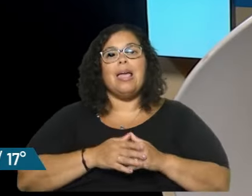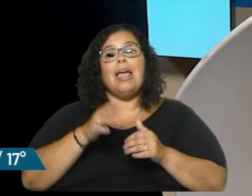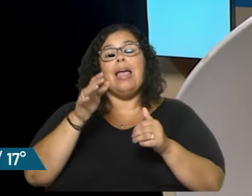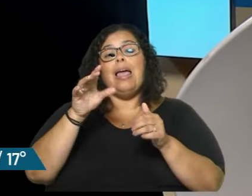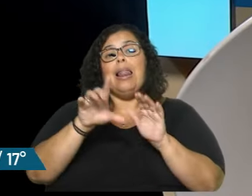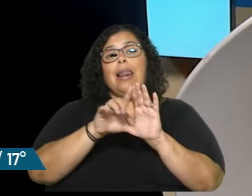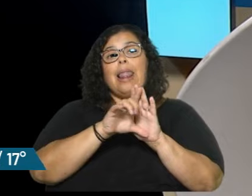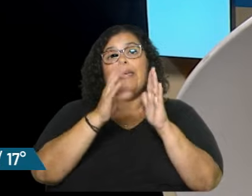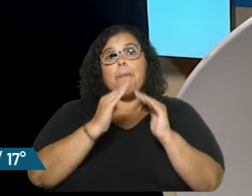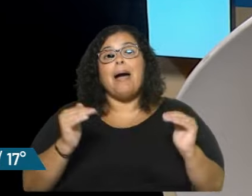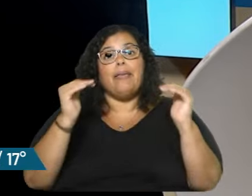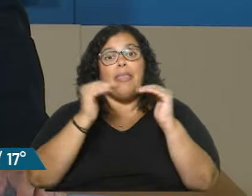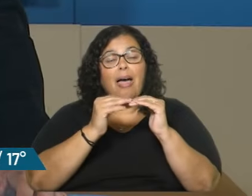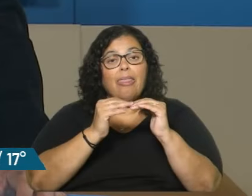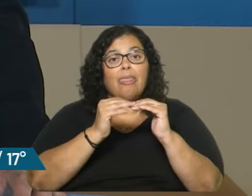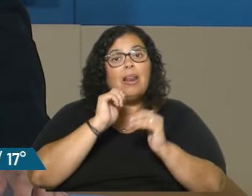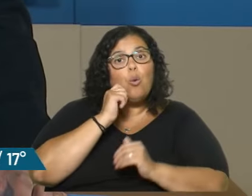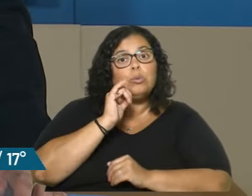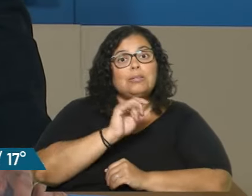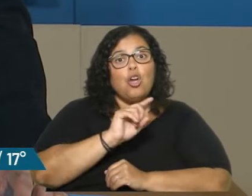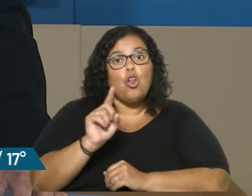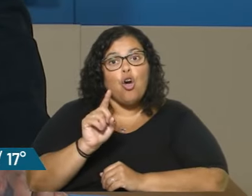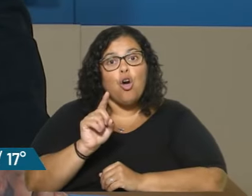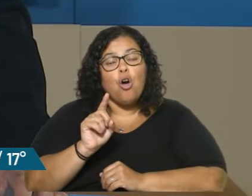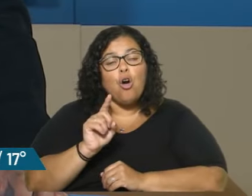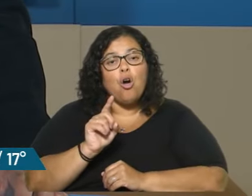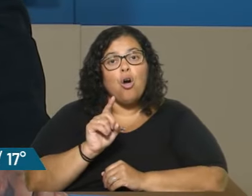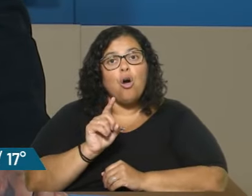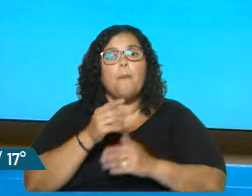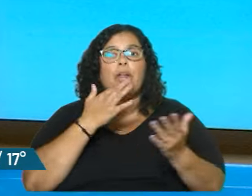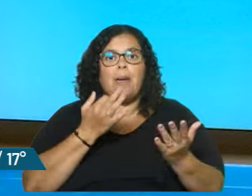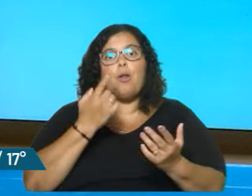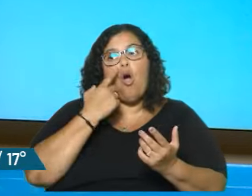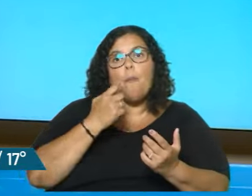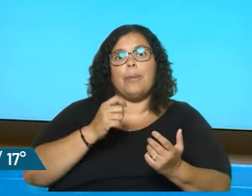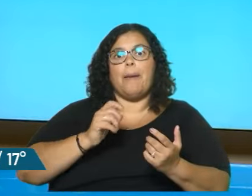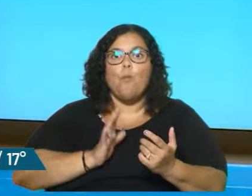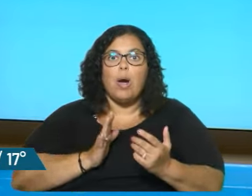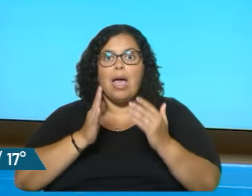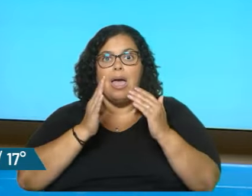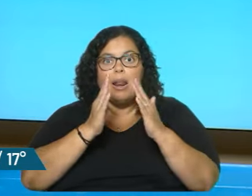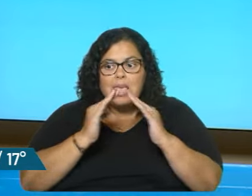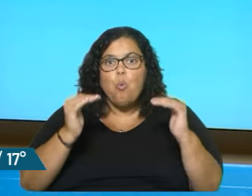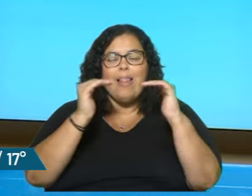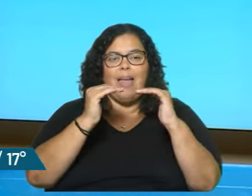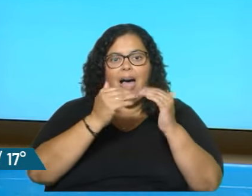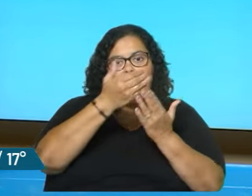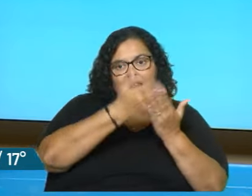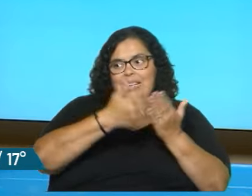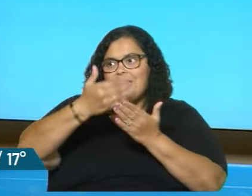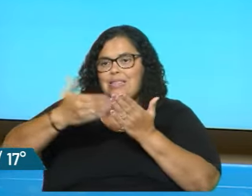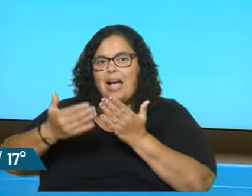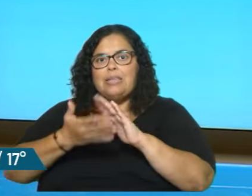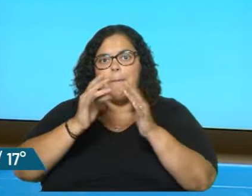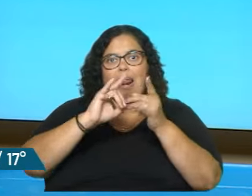le convence? ¿Un sí o un no? ¿La ley de paridad al respecto de qué? ¿Hombres y mujeres por igual en las listas al Parlamento? ¿Las